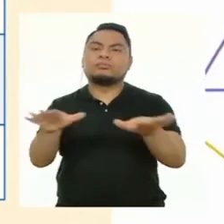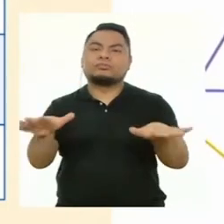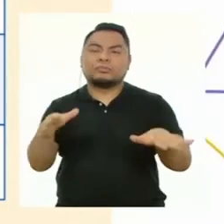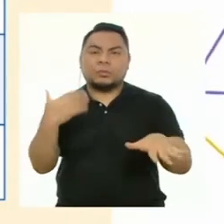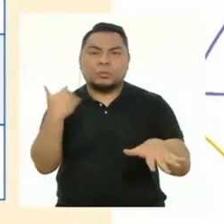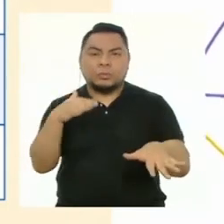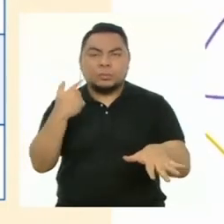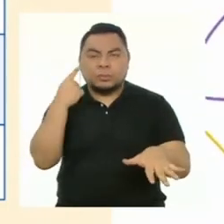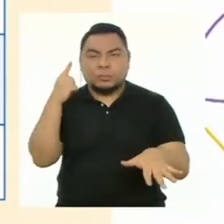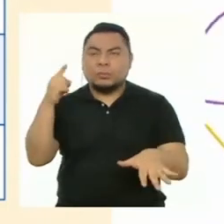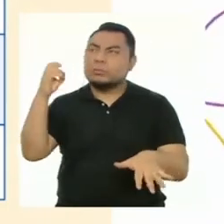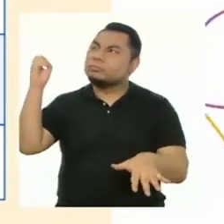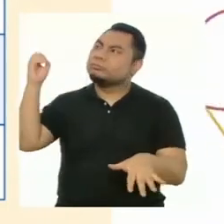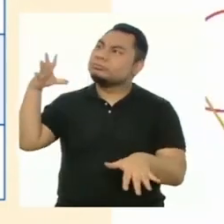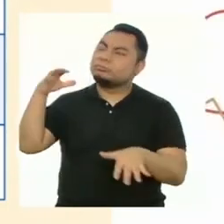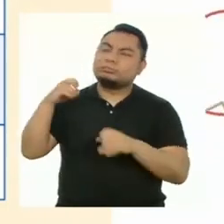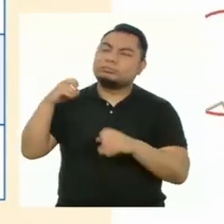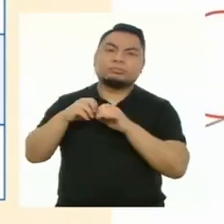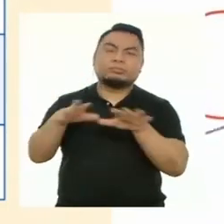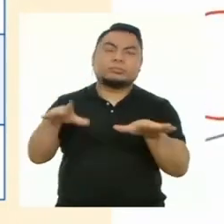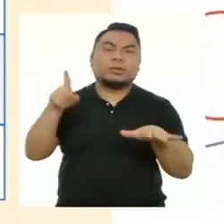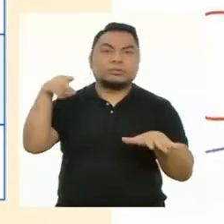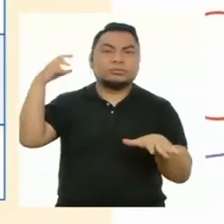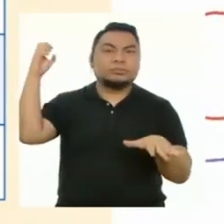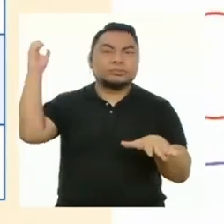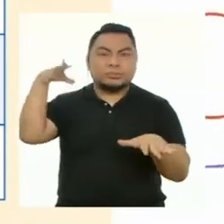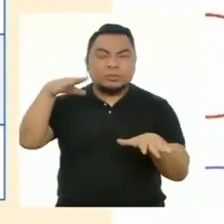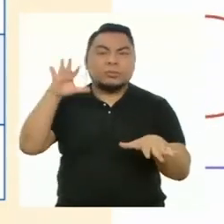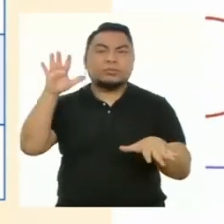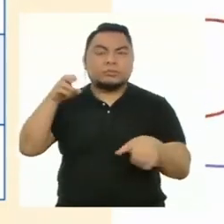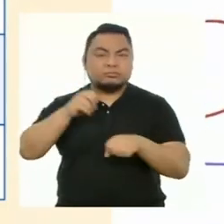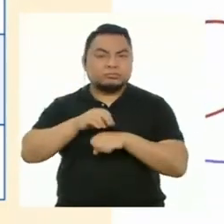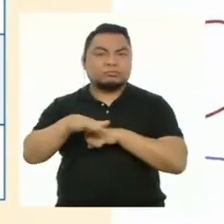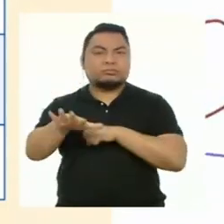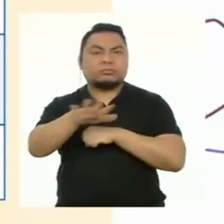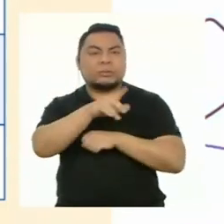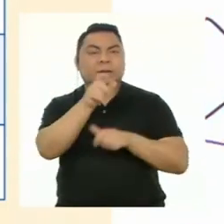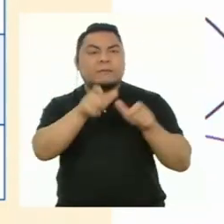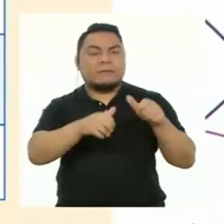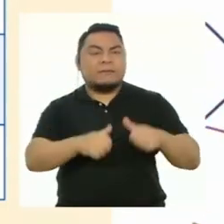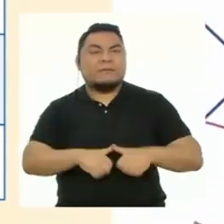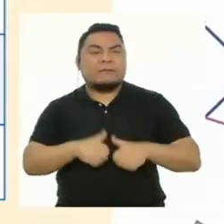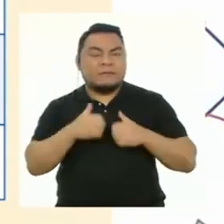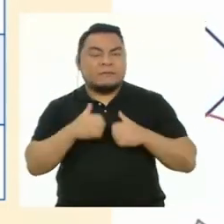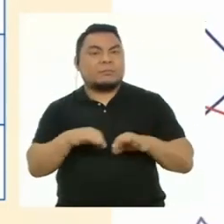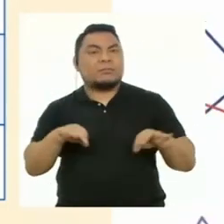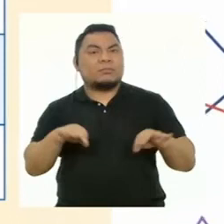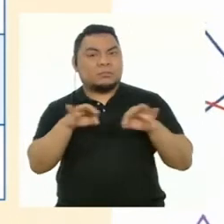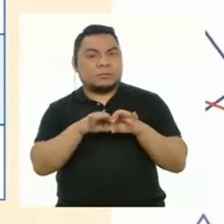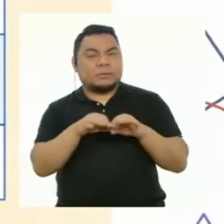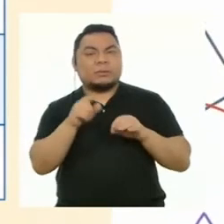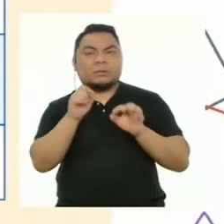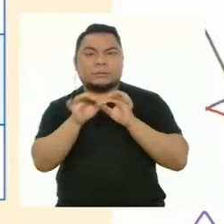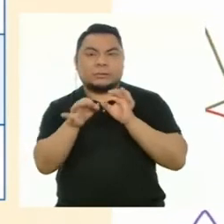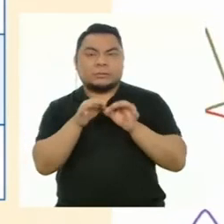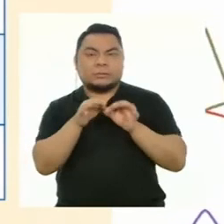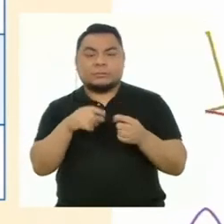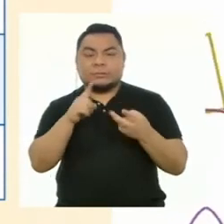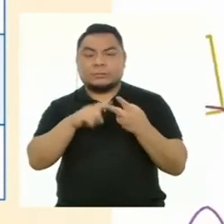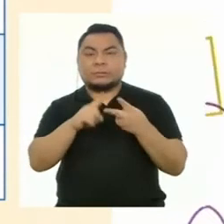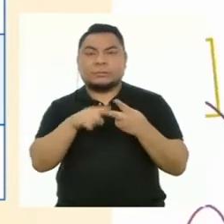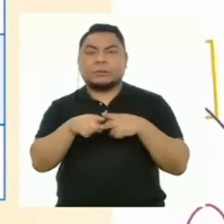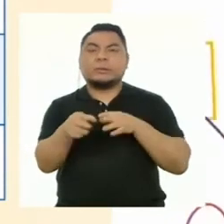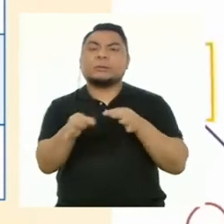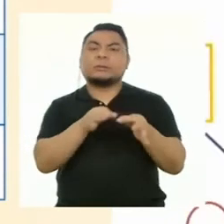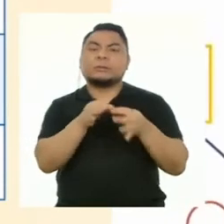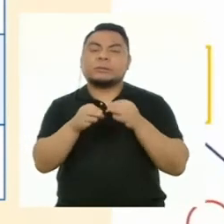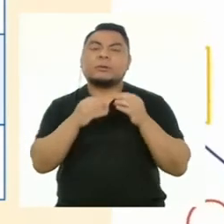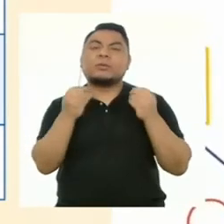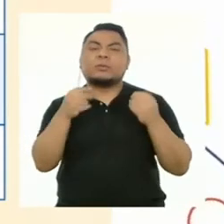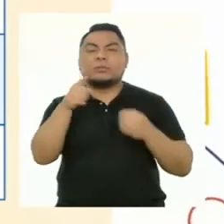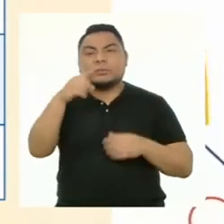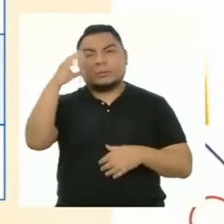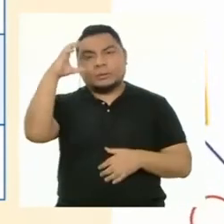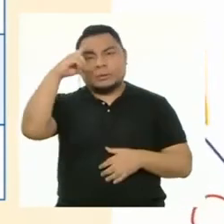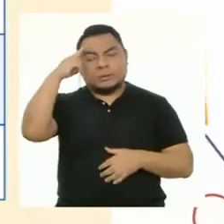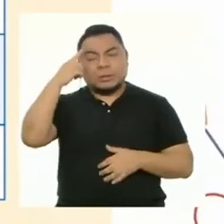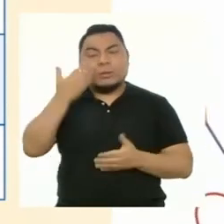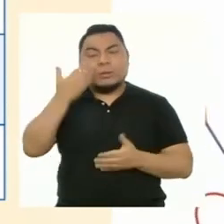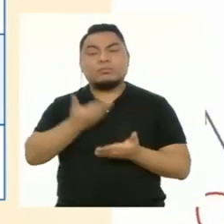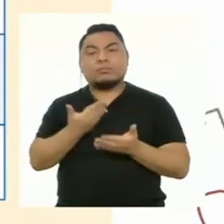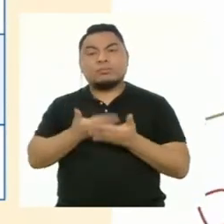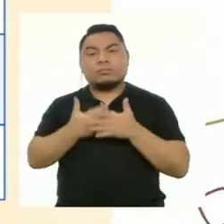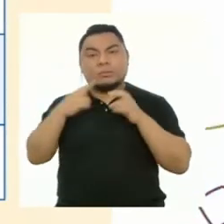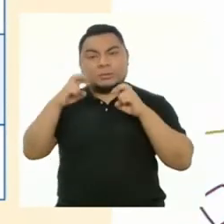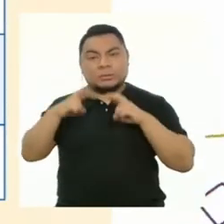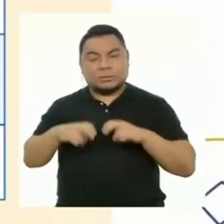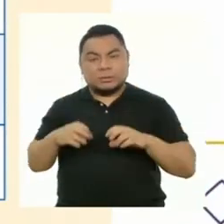porción de la radiación que emite el sol y su influencia en los seres vivos. Segundo, explicar en un texto con conocimientos